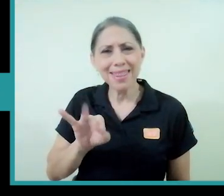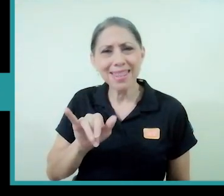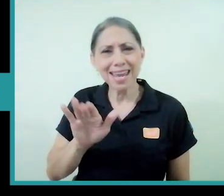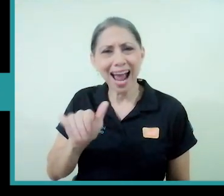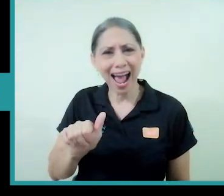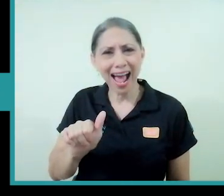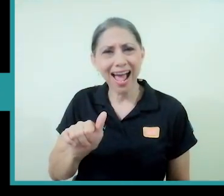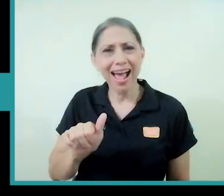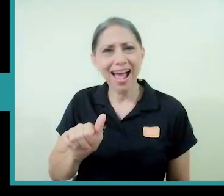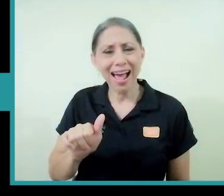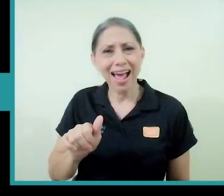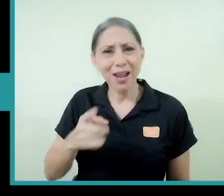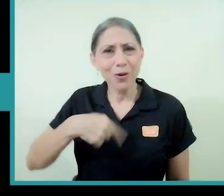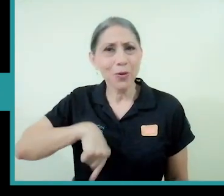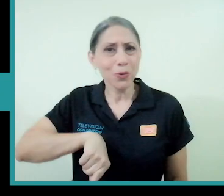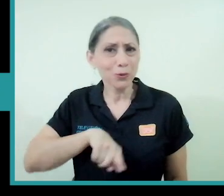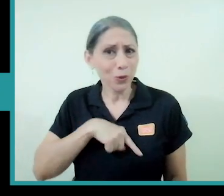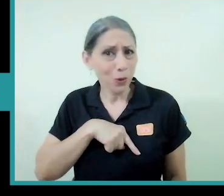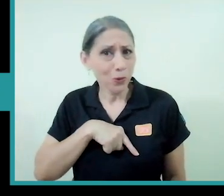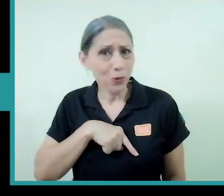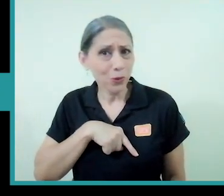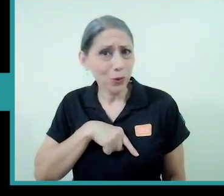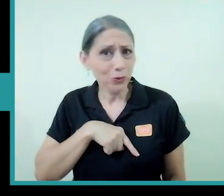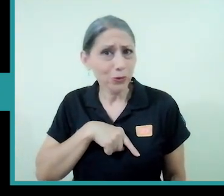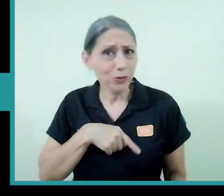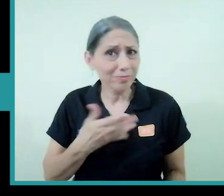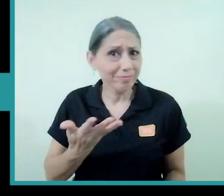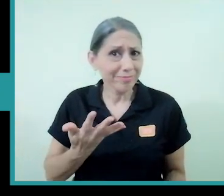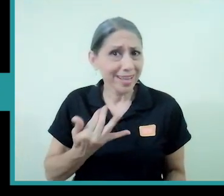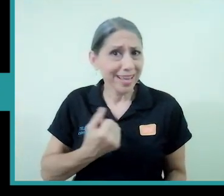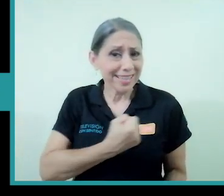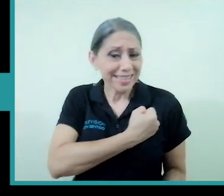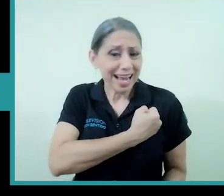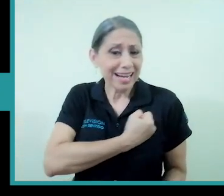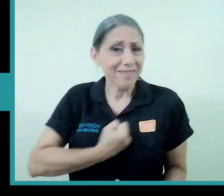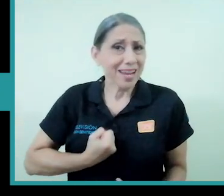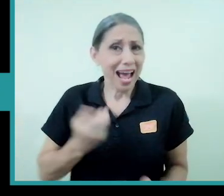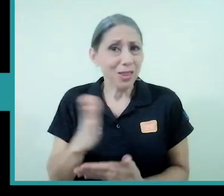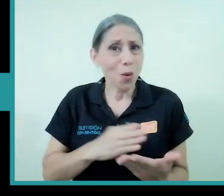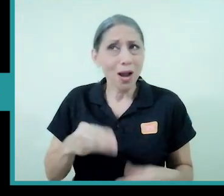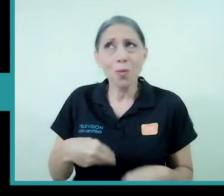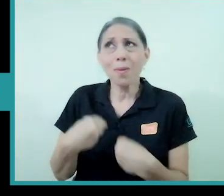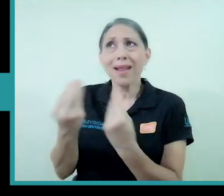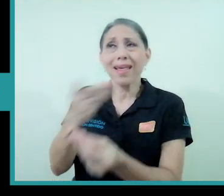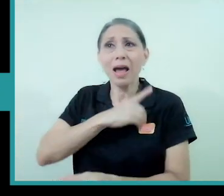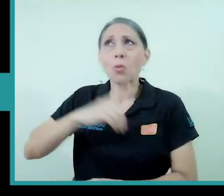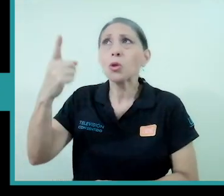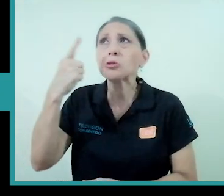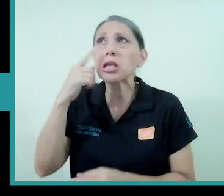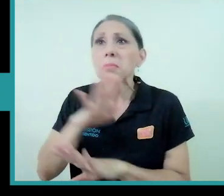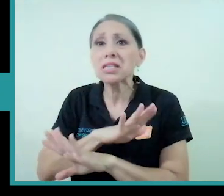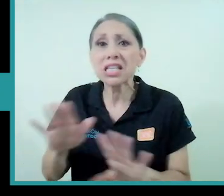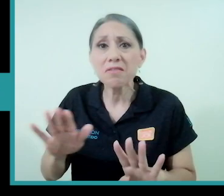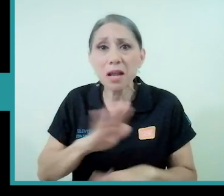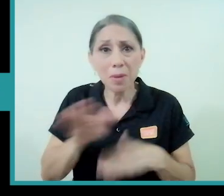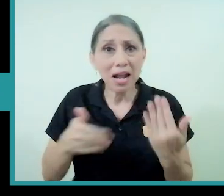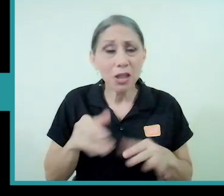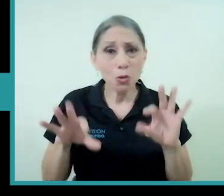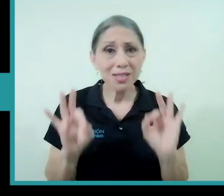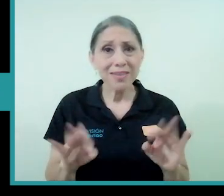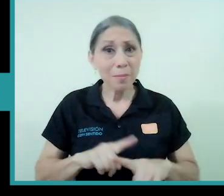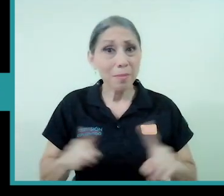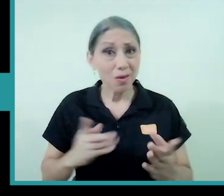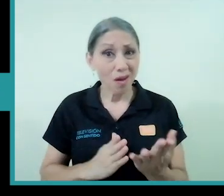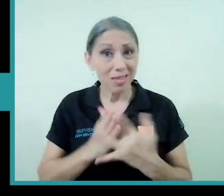pues estuviéramos sacrificando a un Dios invisible para que todo esté bien pero a través del sufrimiento